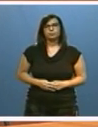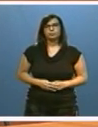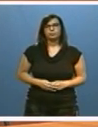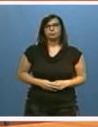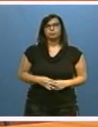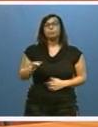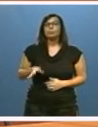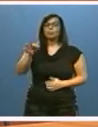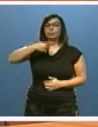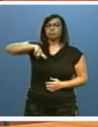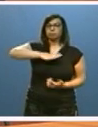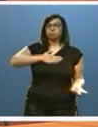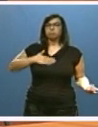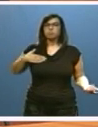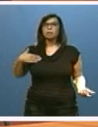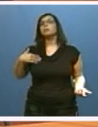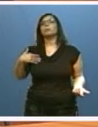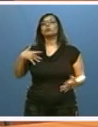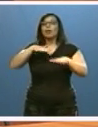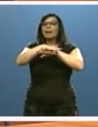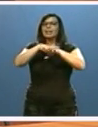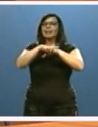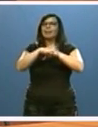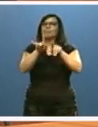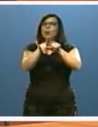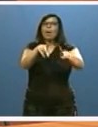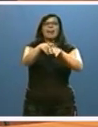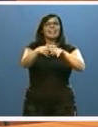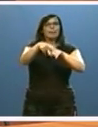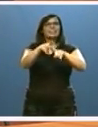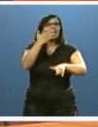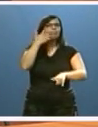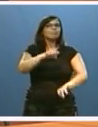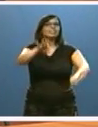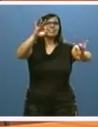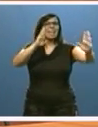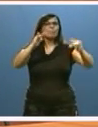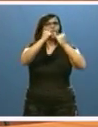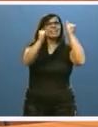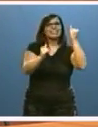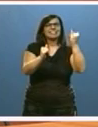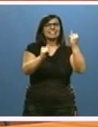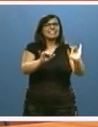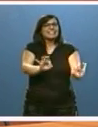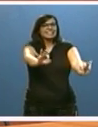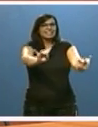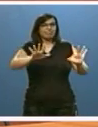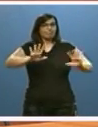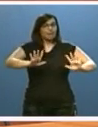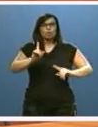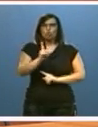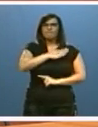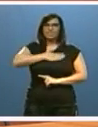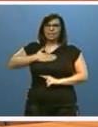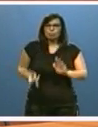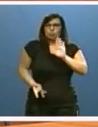Además, queremos que la red deje de ser una herramienta extraordinaria para tiempos de crisis y se configure como un